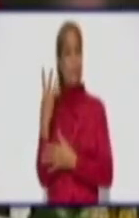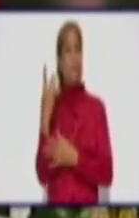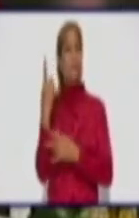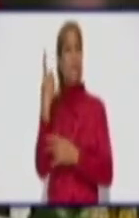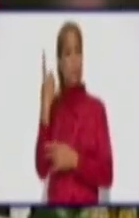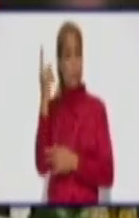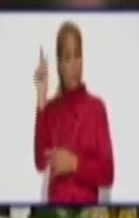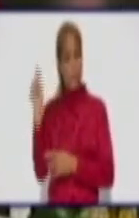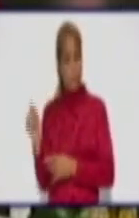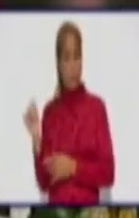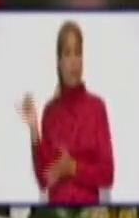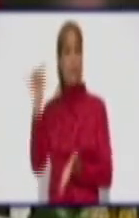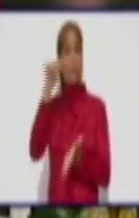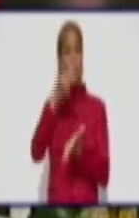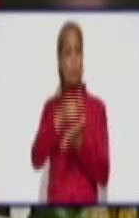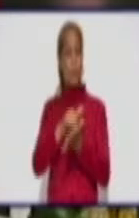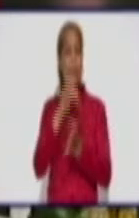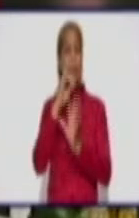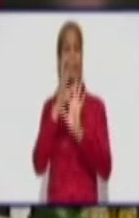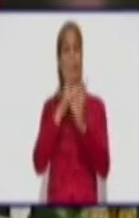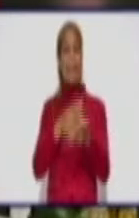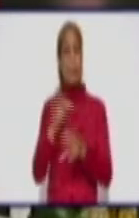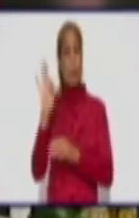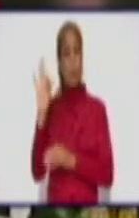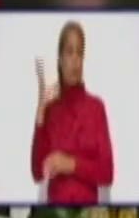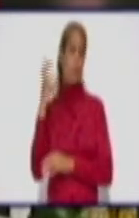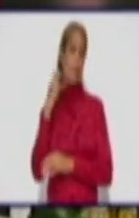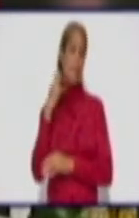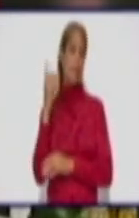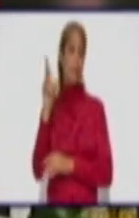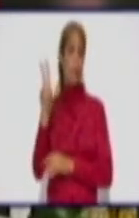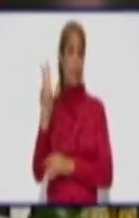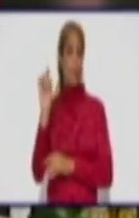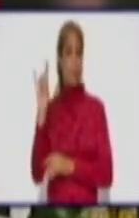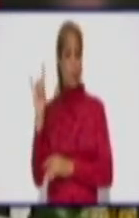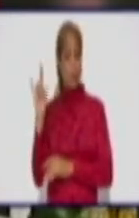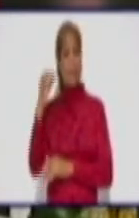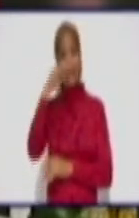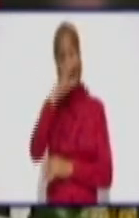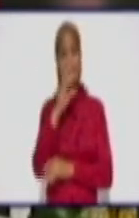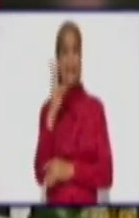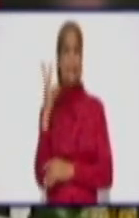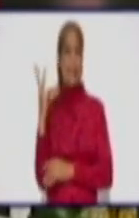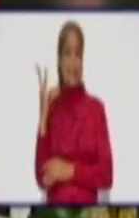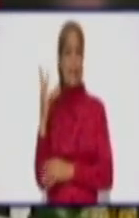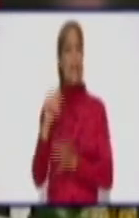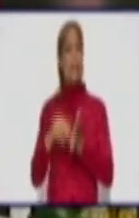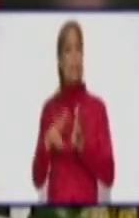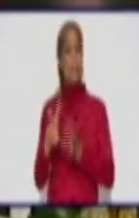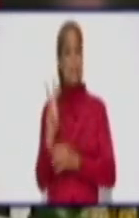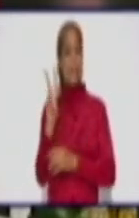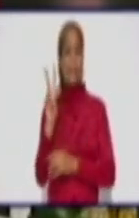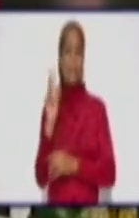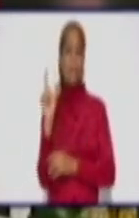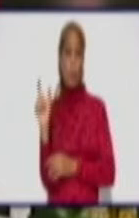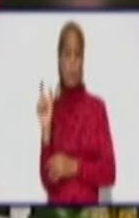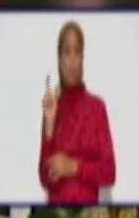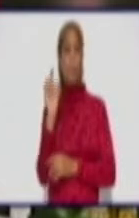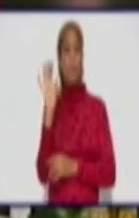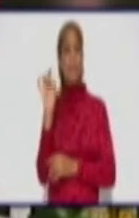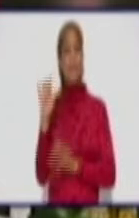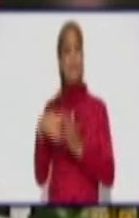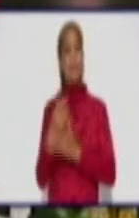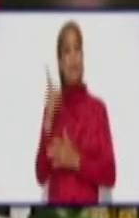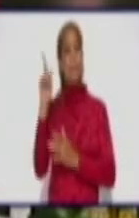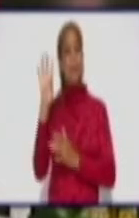es de Campechuela, Niquero 8, Manzanillo 29 y Guisa 3. La provincia en los últimos 15 días reporta 1